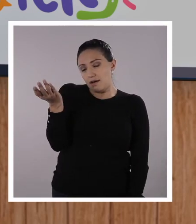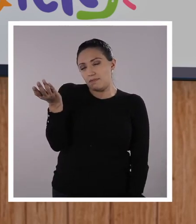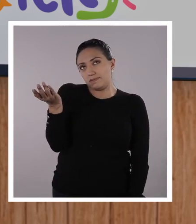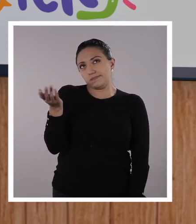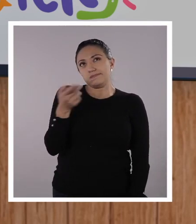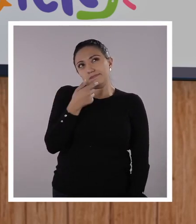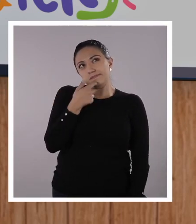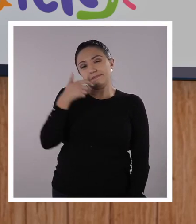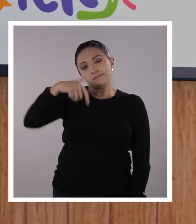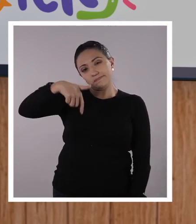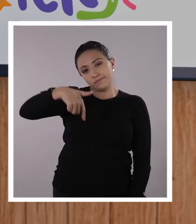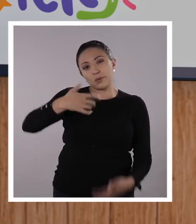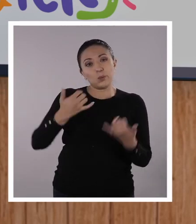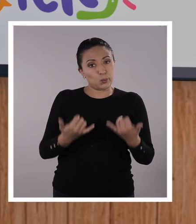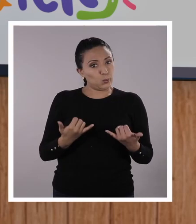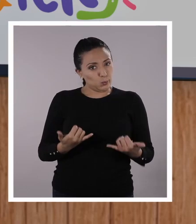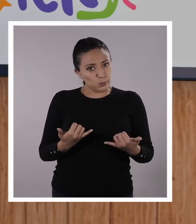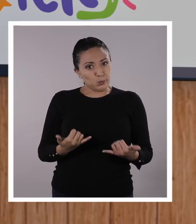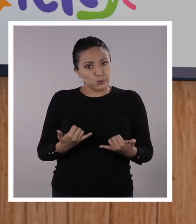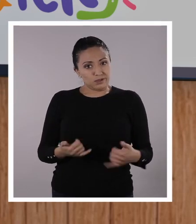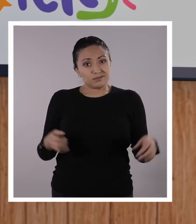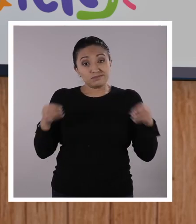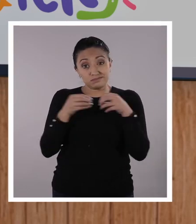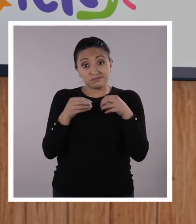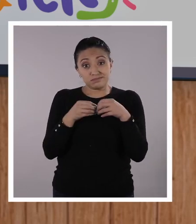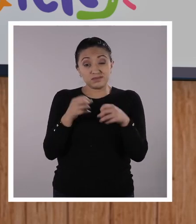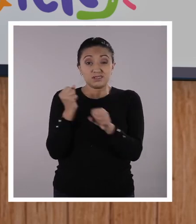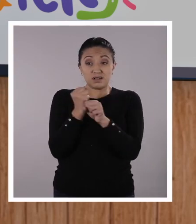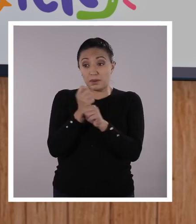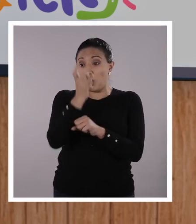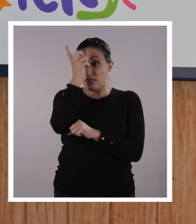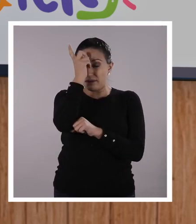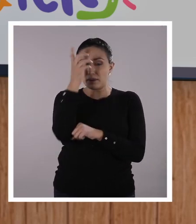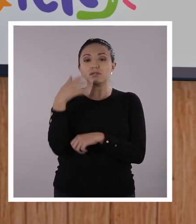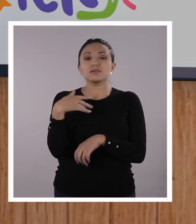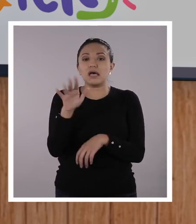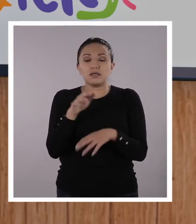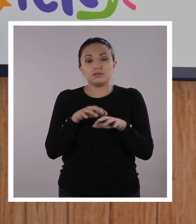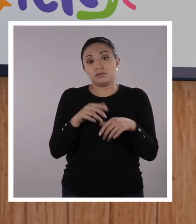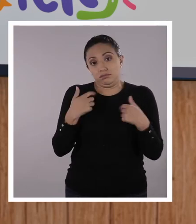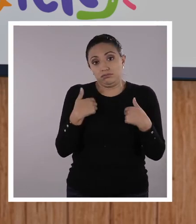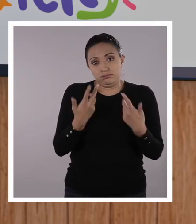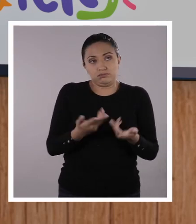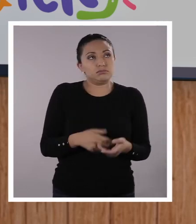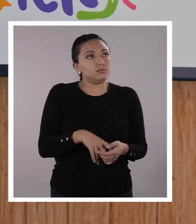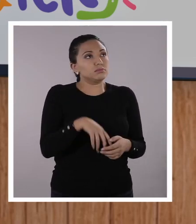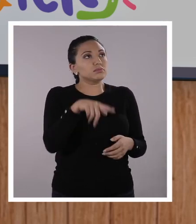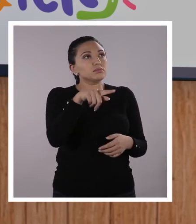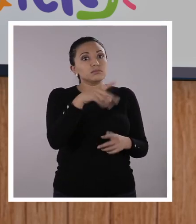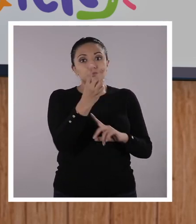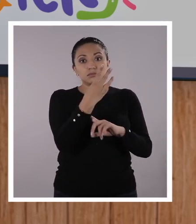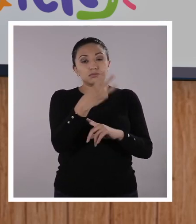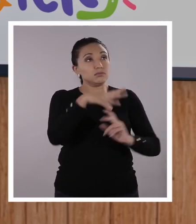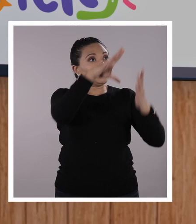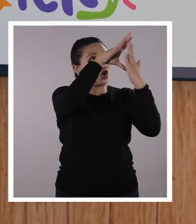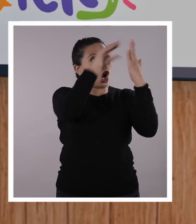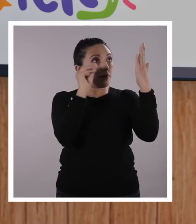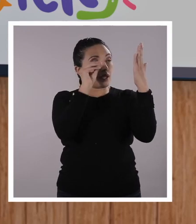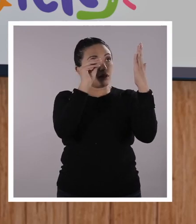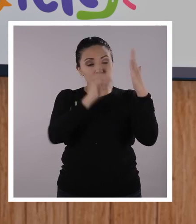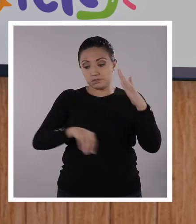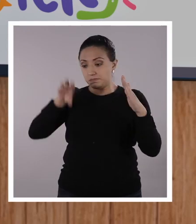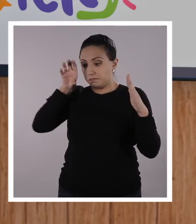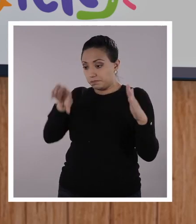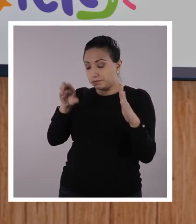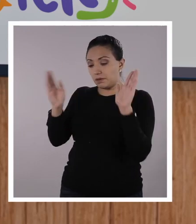esta actualidad, cuando tenemos que hacer algún deber, tendemos a copiar y